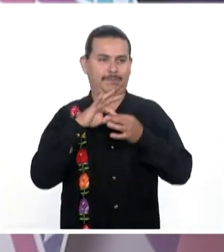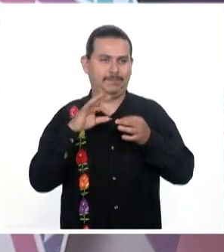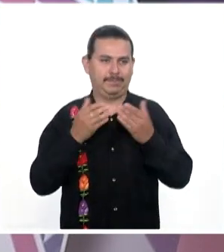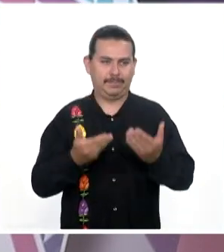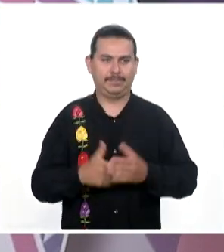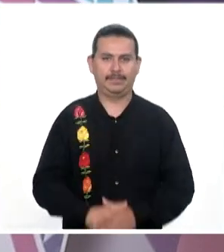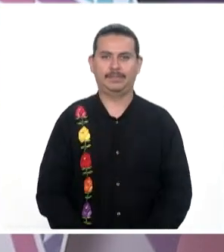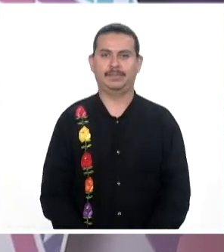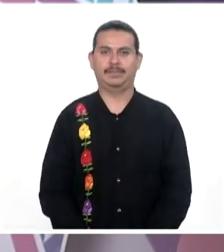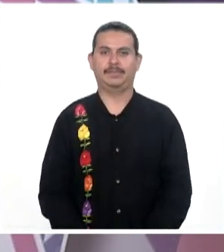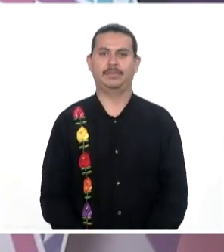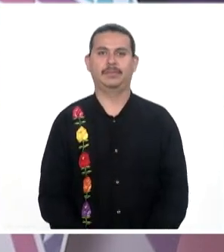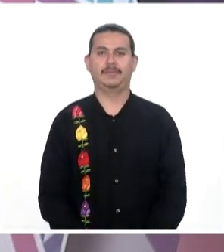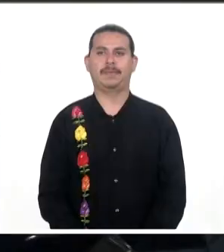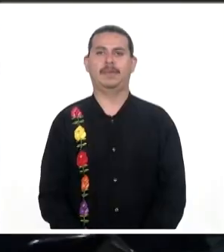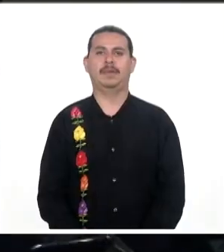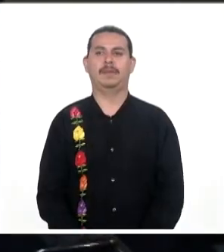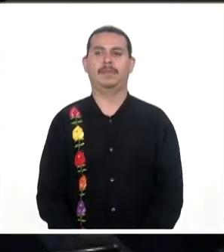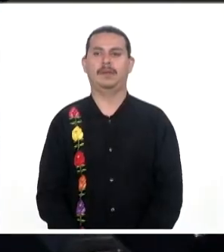Manuel López Obrador